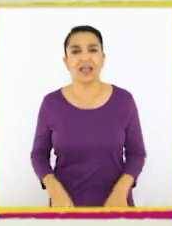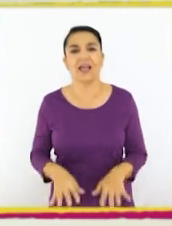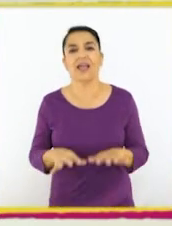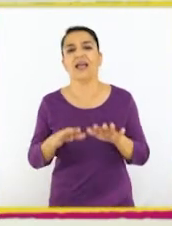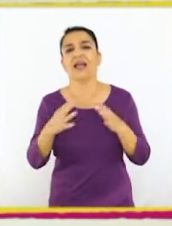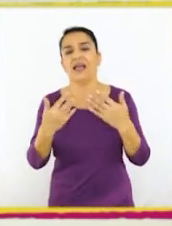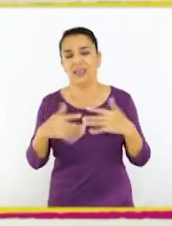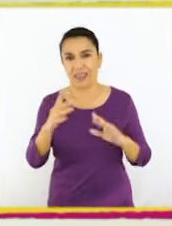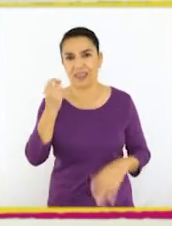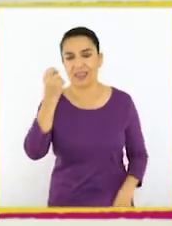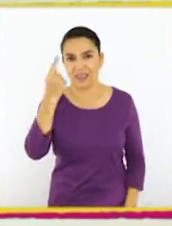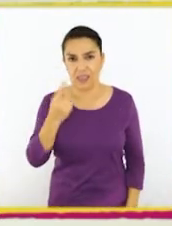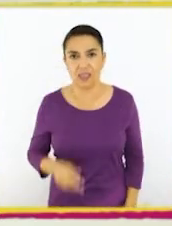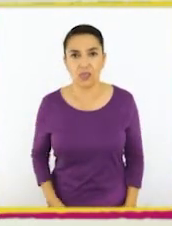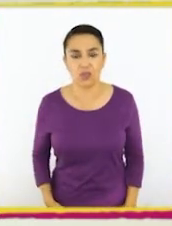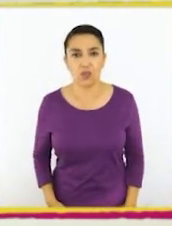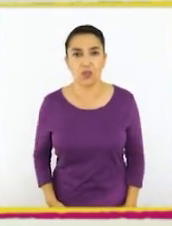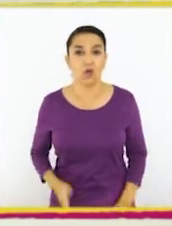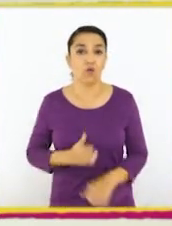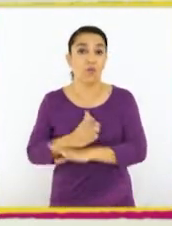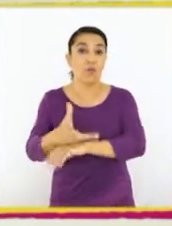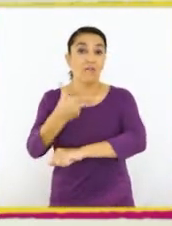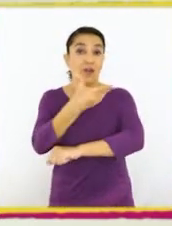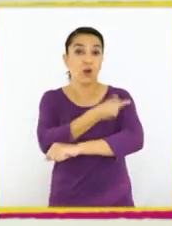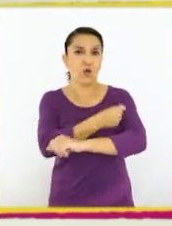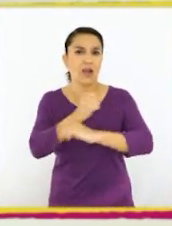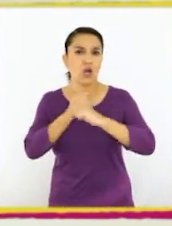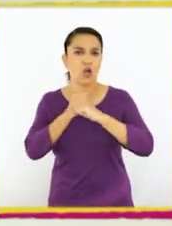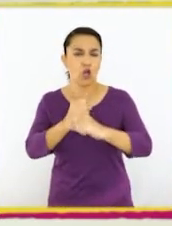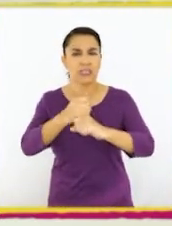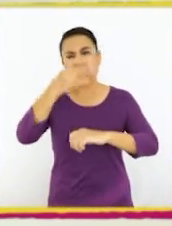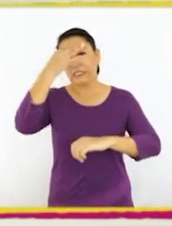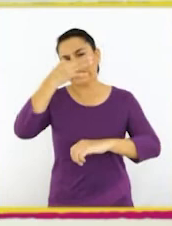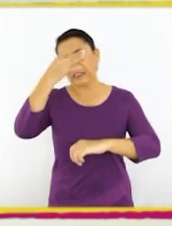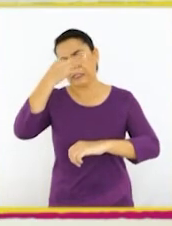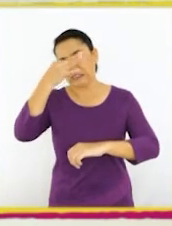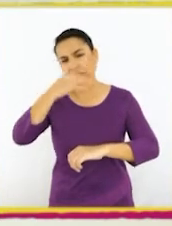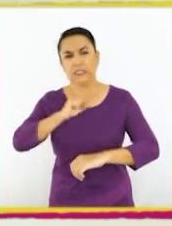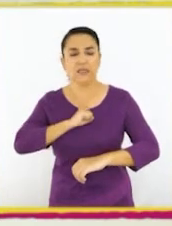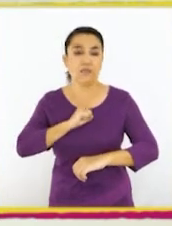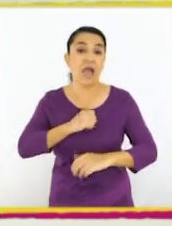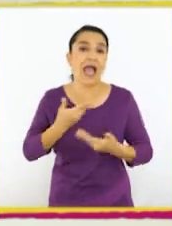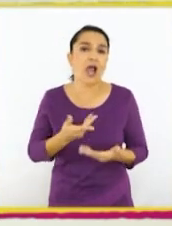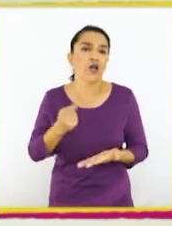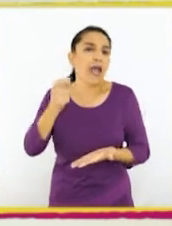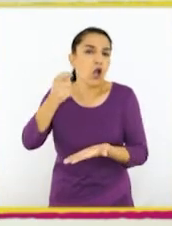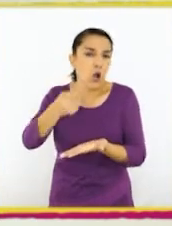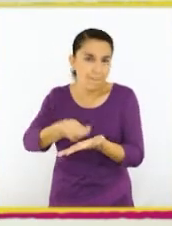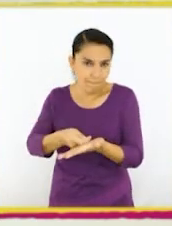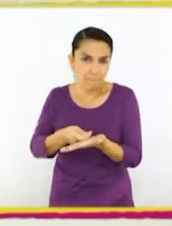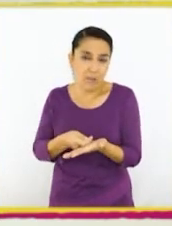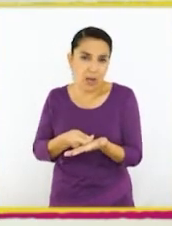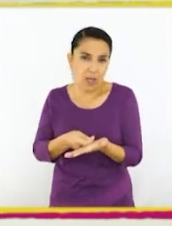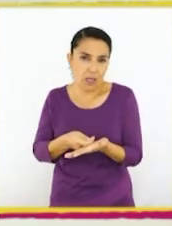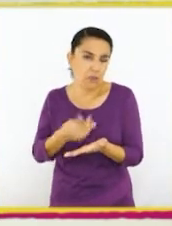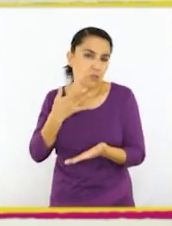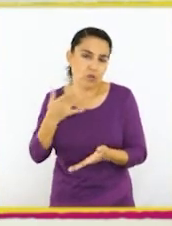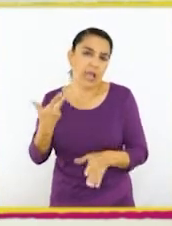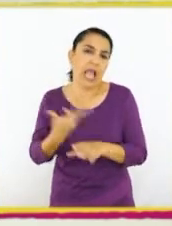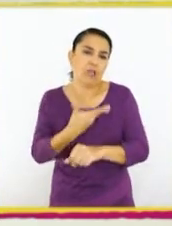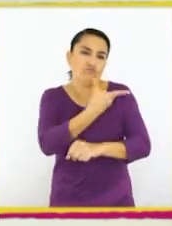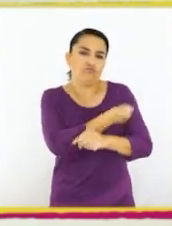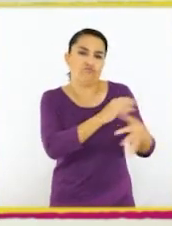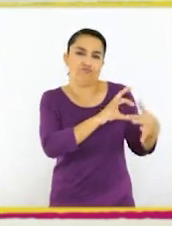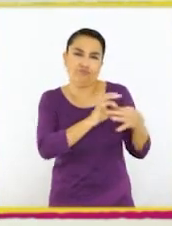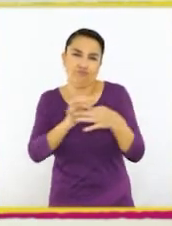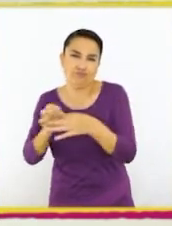Ah, ya entiendo. O sea, se fue a vacunar contra la influenza. Entonces, ahora debe estar comprando algo por si le da efectos